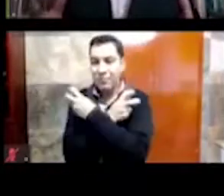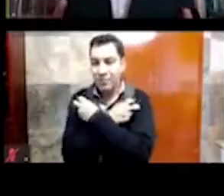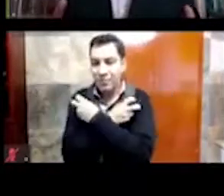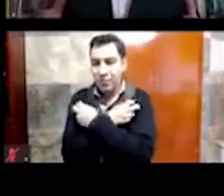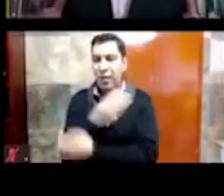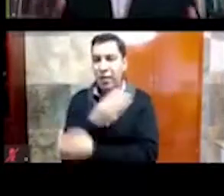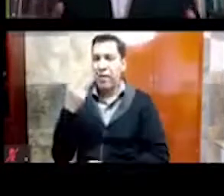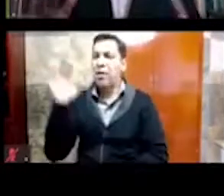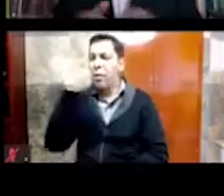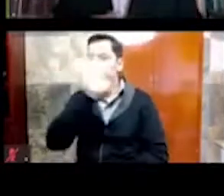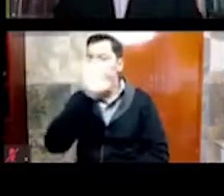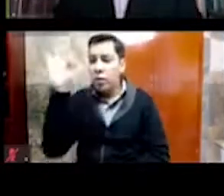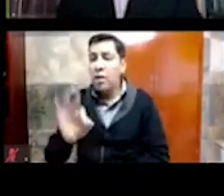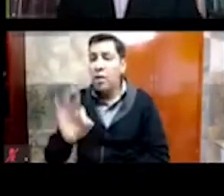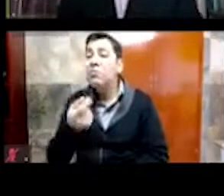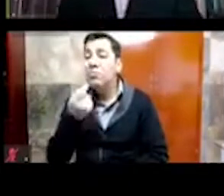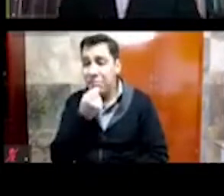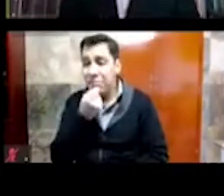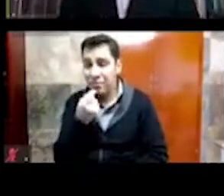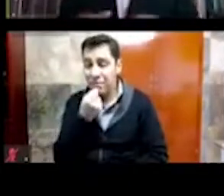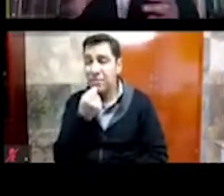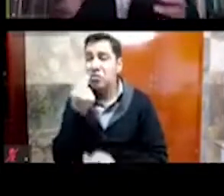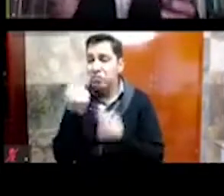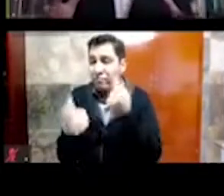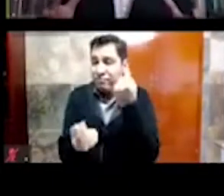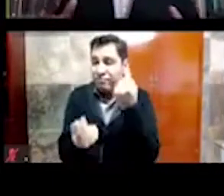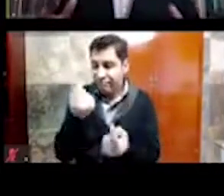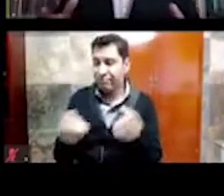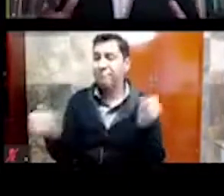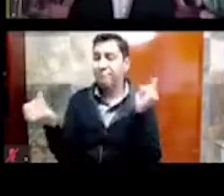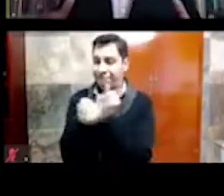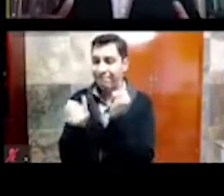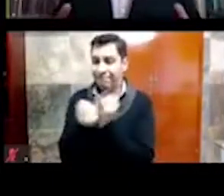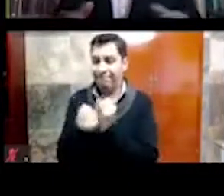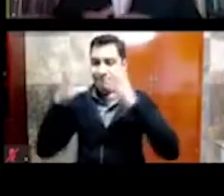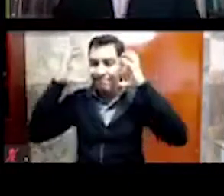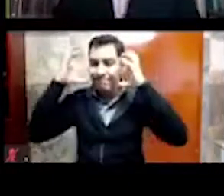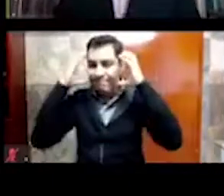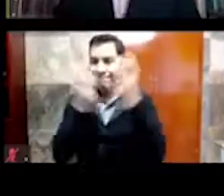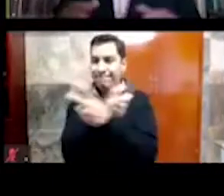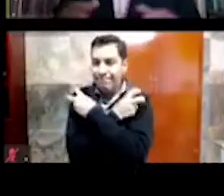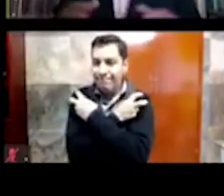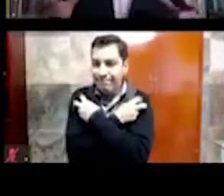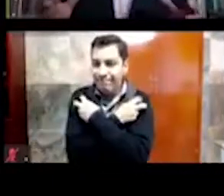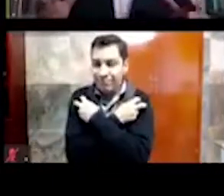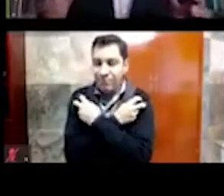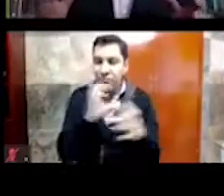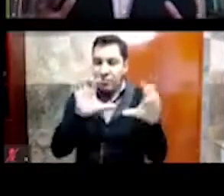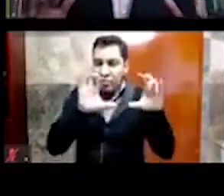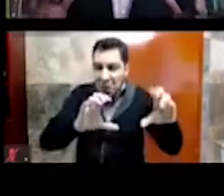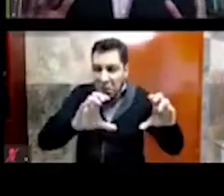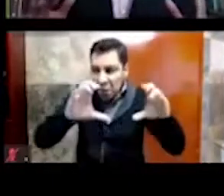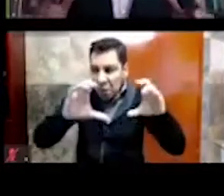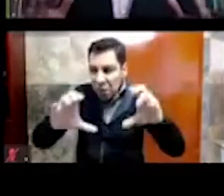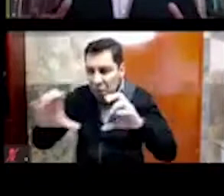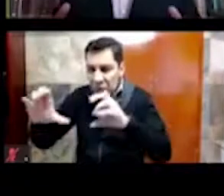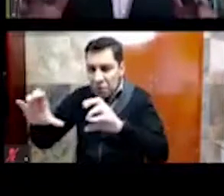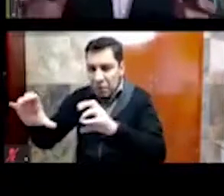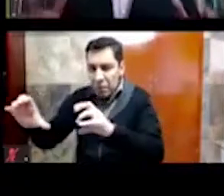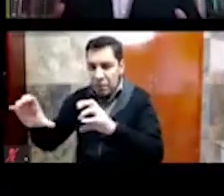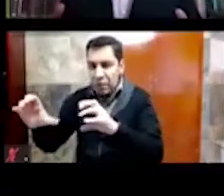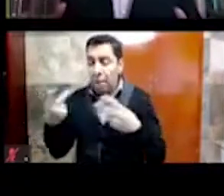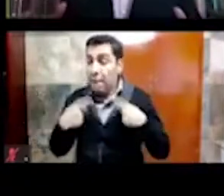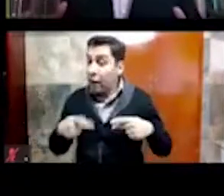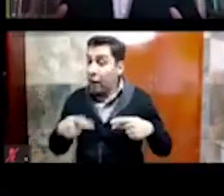de cráneos de niños, pero todos estos individuos, quisiera comentarles que fueron gentes muy